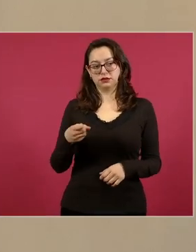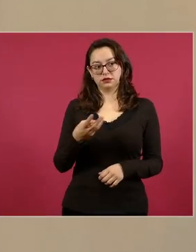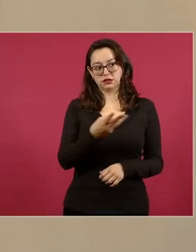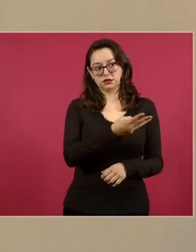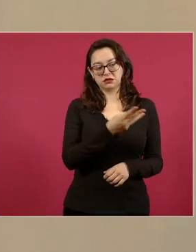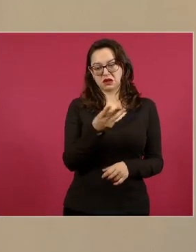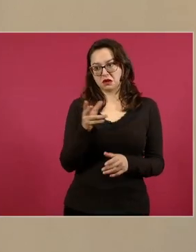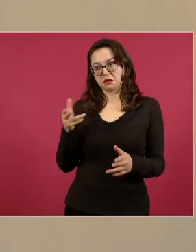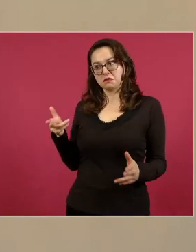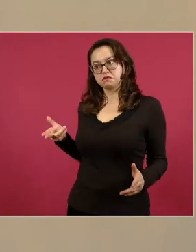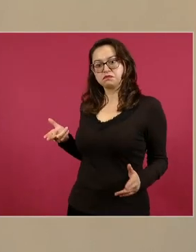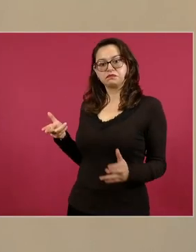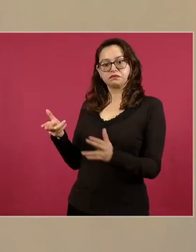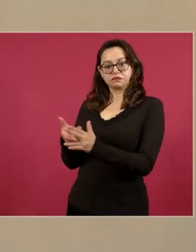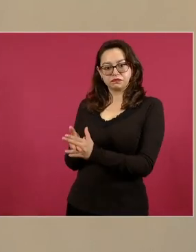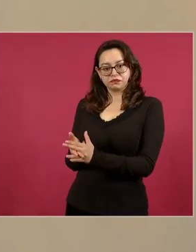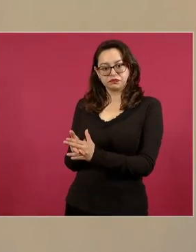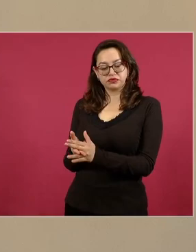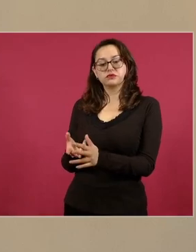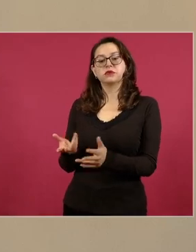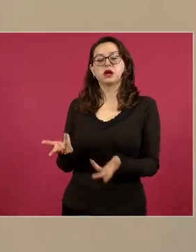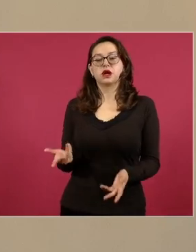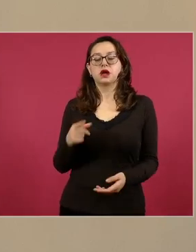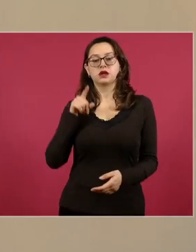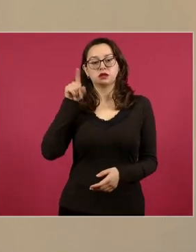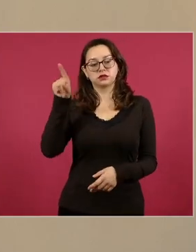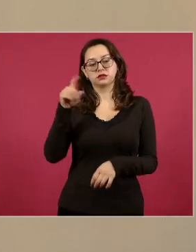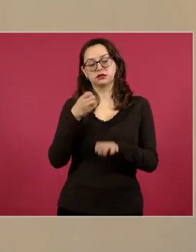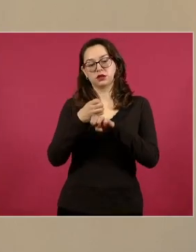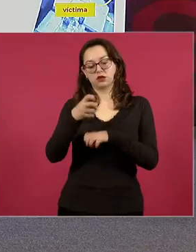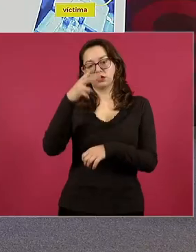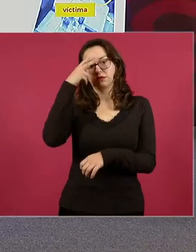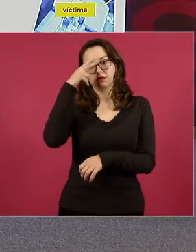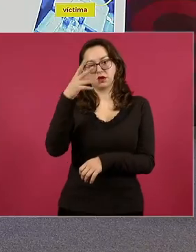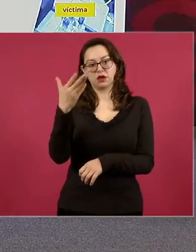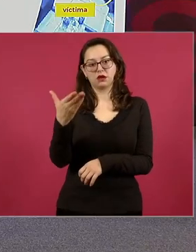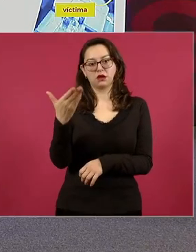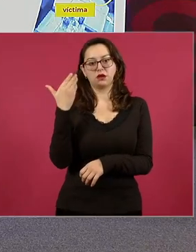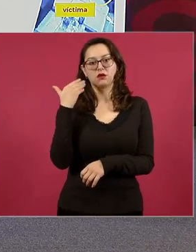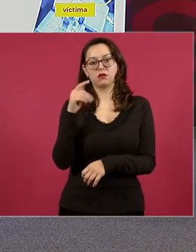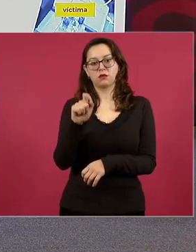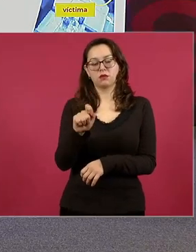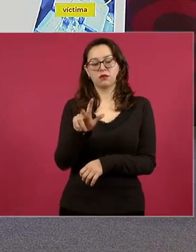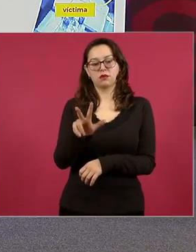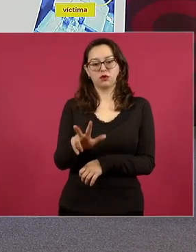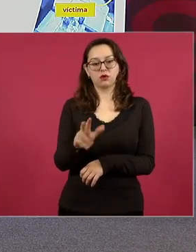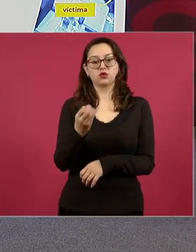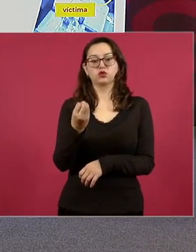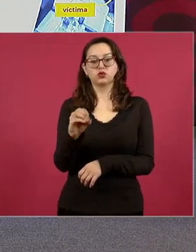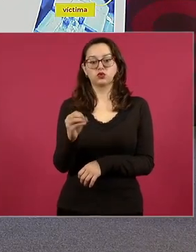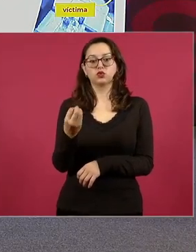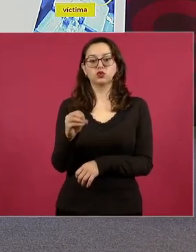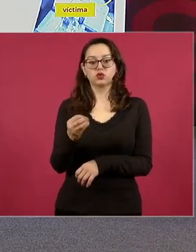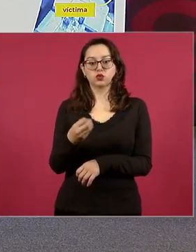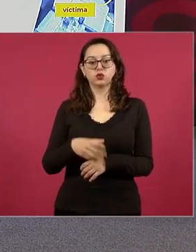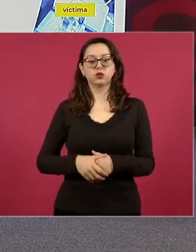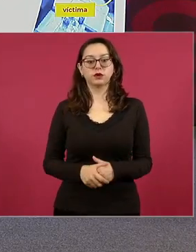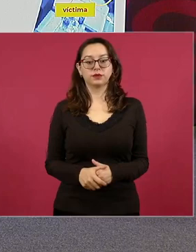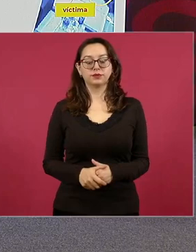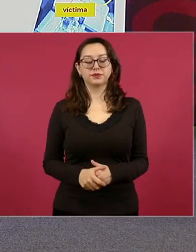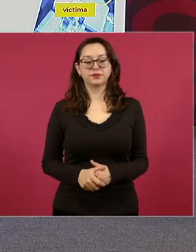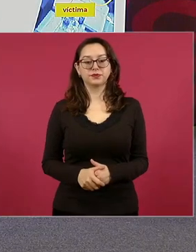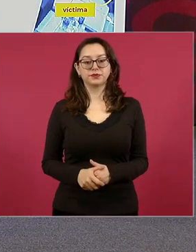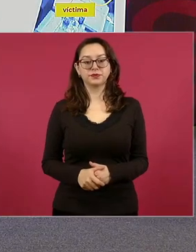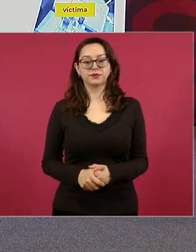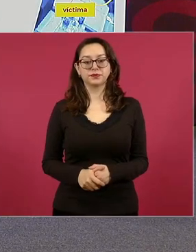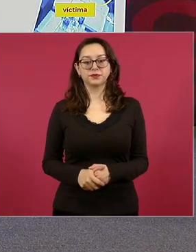ocurrió en un restaurante bar en el municipio de Huixquiluca, el Estado de México, el pasado 28 de octubre. De acuerdo